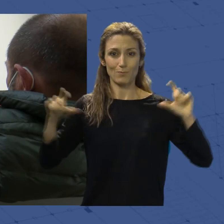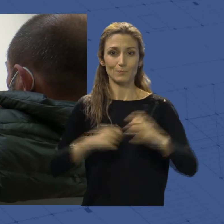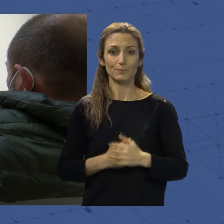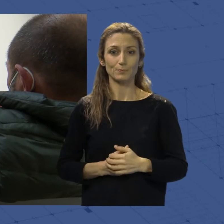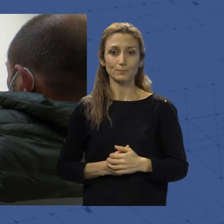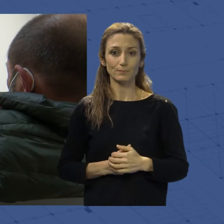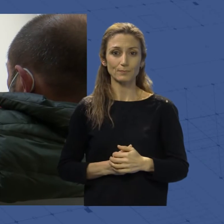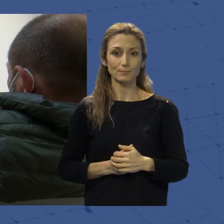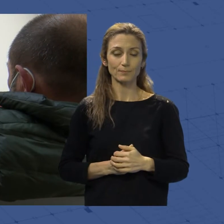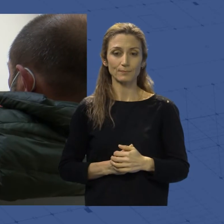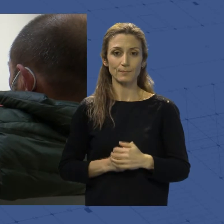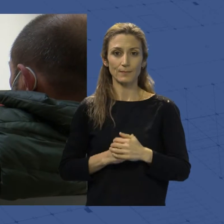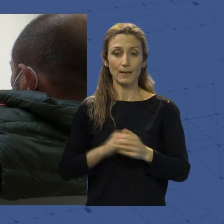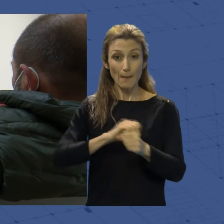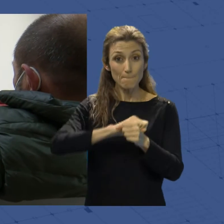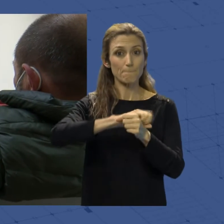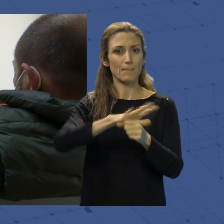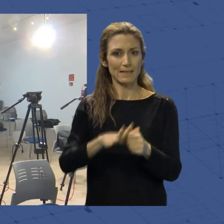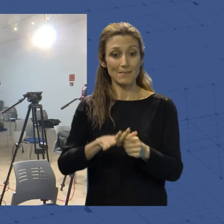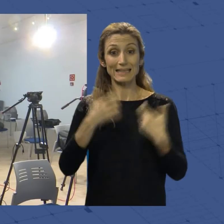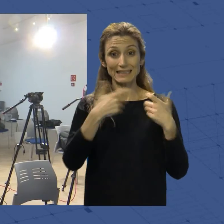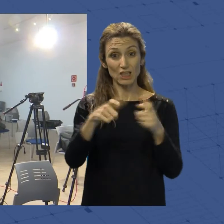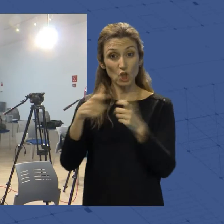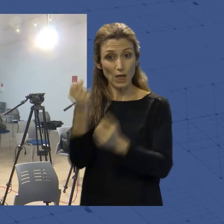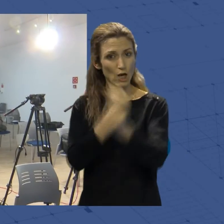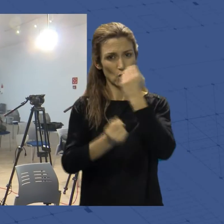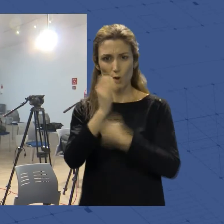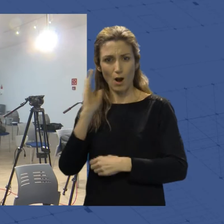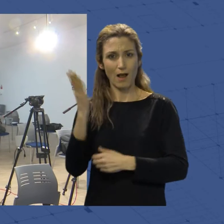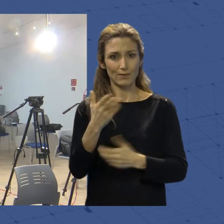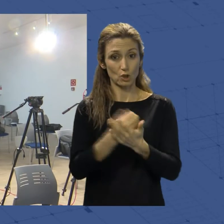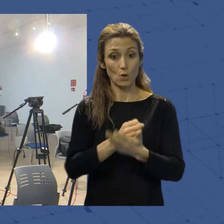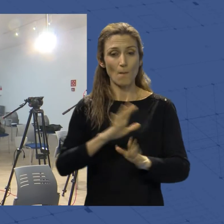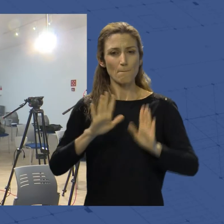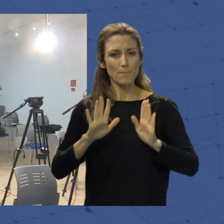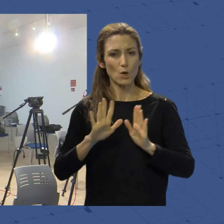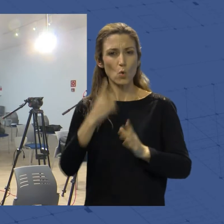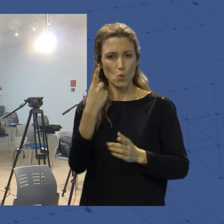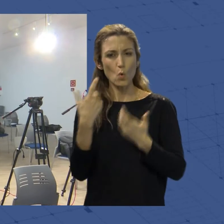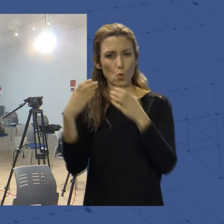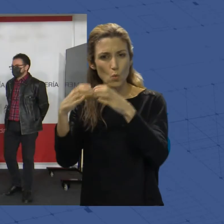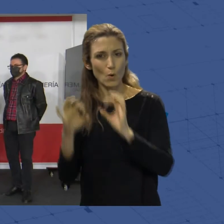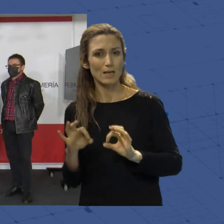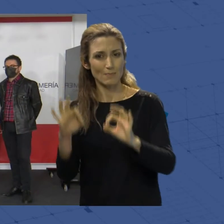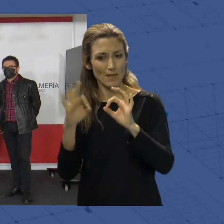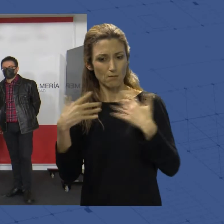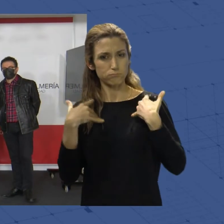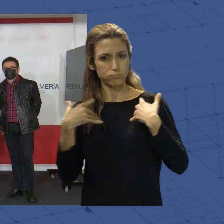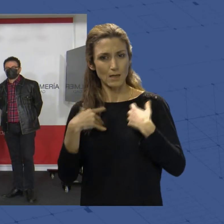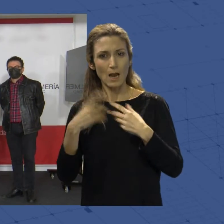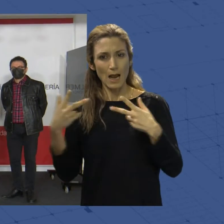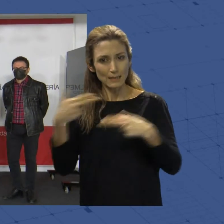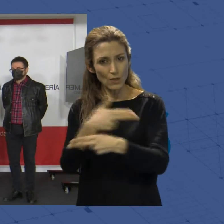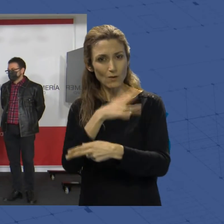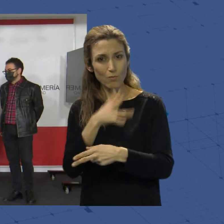La pandemia ha afectado a todos los sectores económicos, pero sin duda si hay un colectivo que ha sufrido especialmente las restricciones de esta